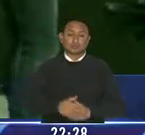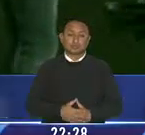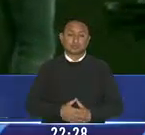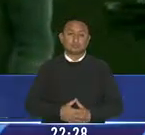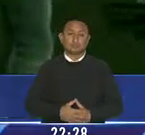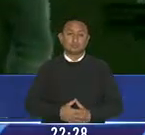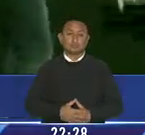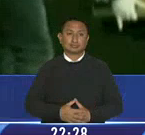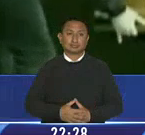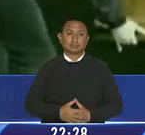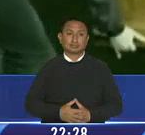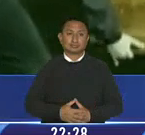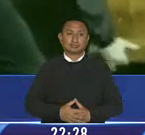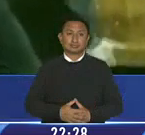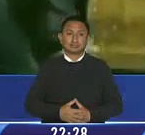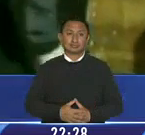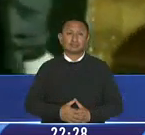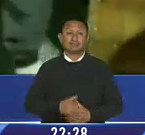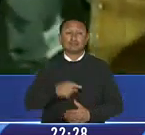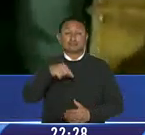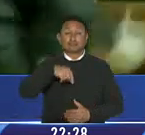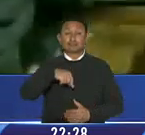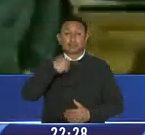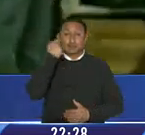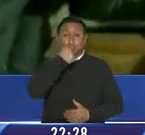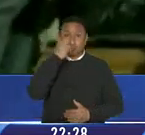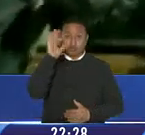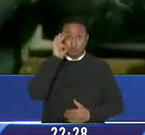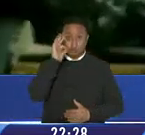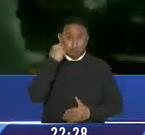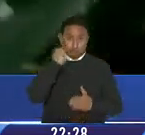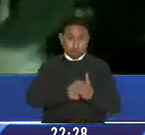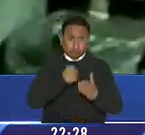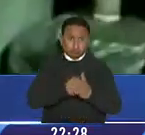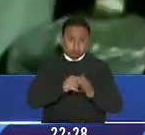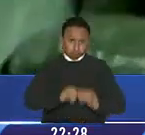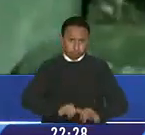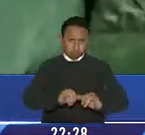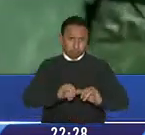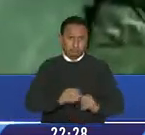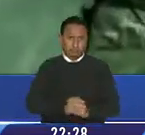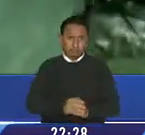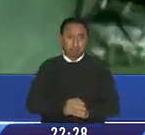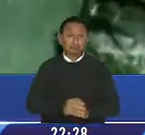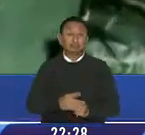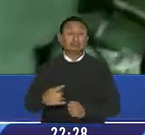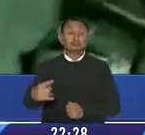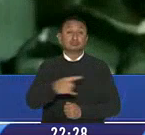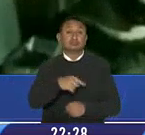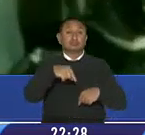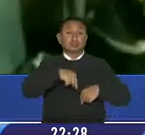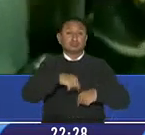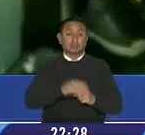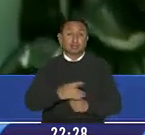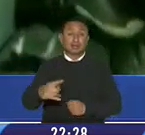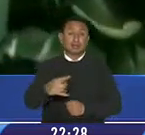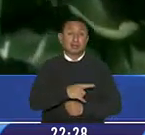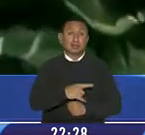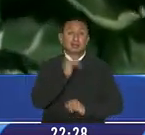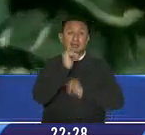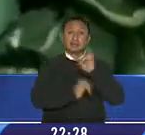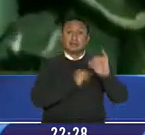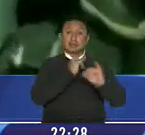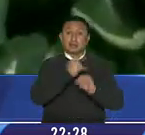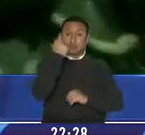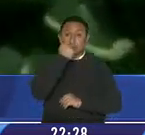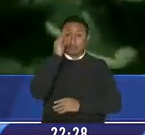la lucha contra el expendio de sustancias sujetas a fiscalización continúan labores de inteligencia orientadas a contrarrestar el tráfico internacional